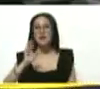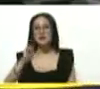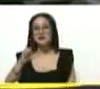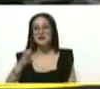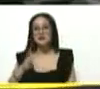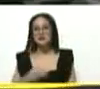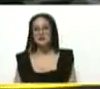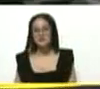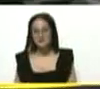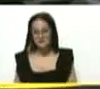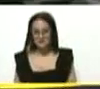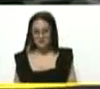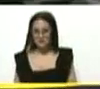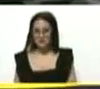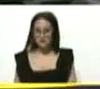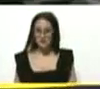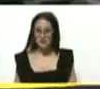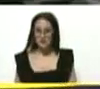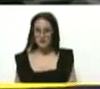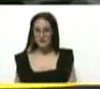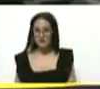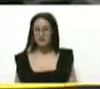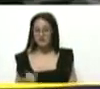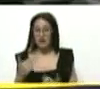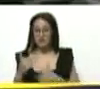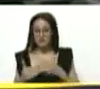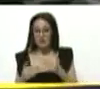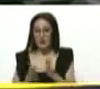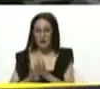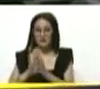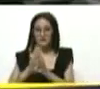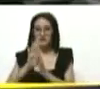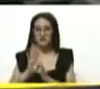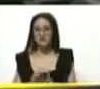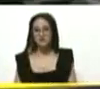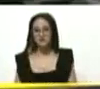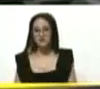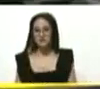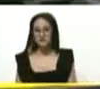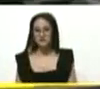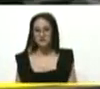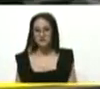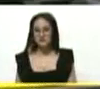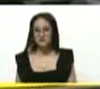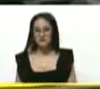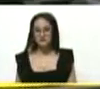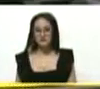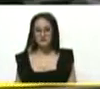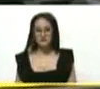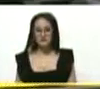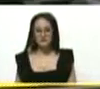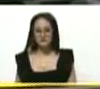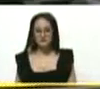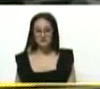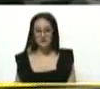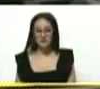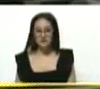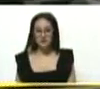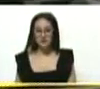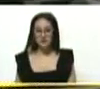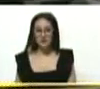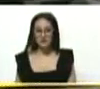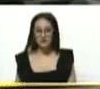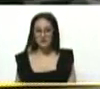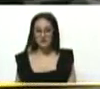-V-C-E-U Bueno, avanzando. Esto tiene una implicación directa en el gobierno